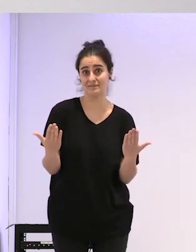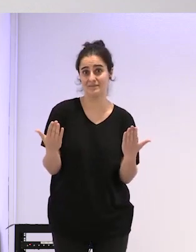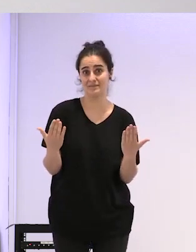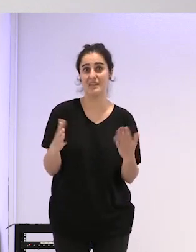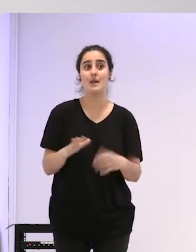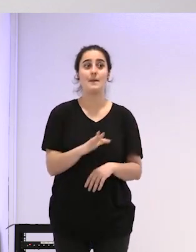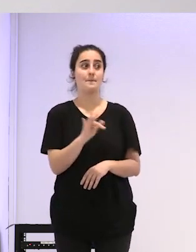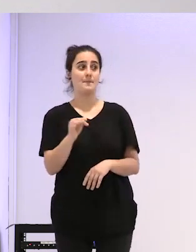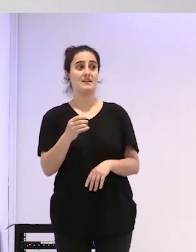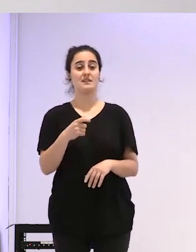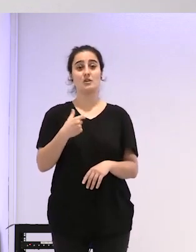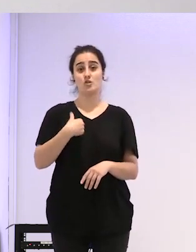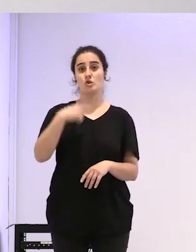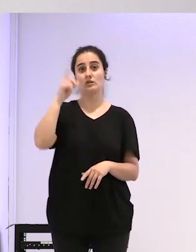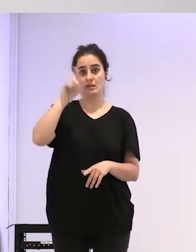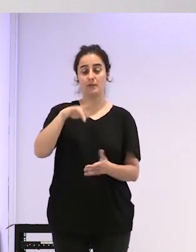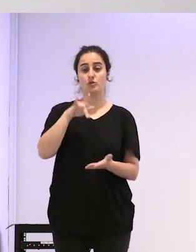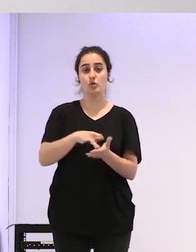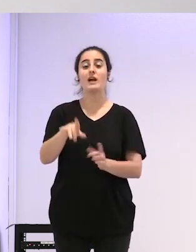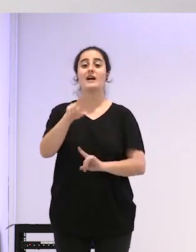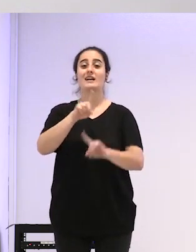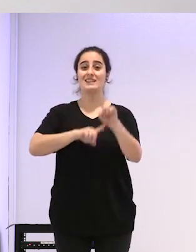psiquiatrizada es decir tengo un trastorno